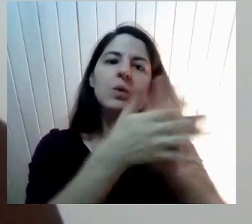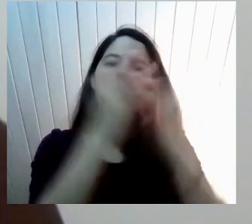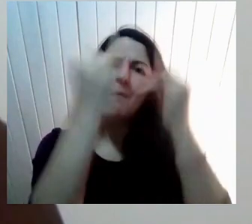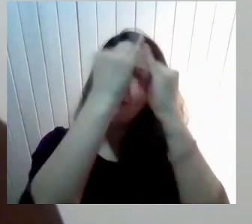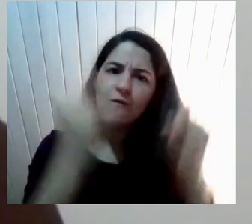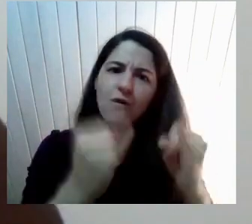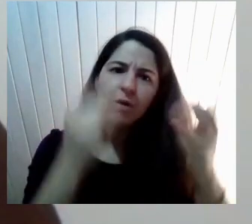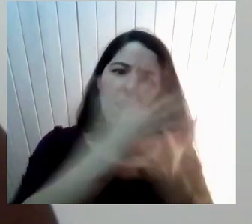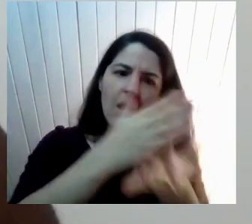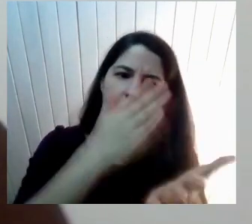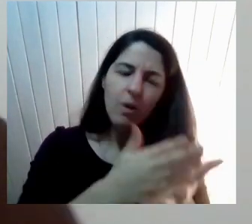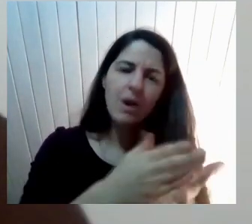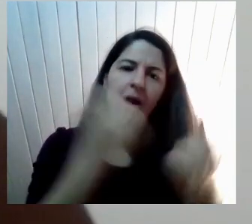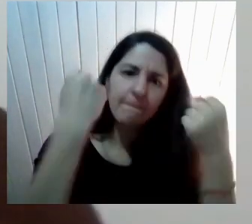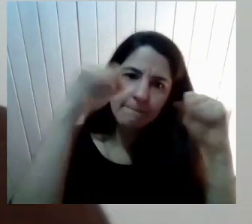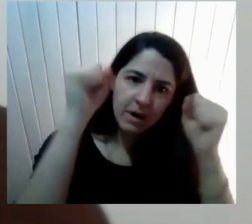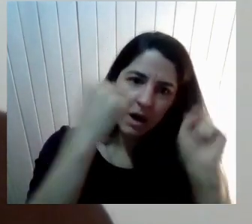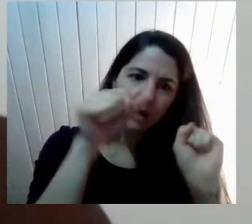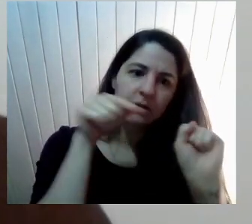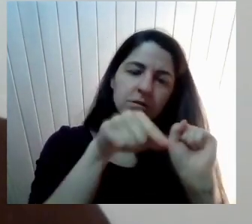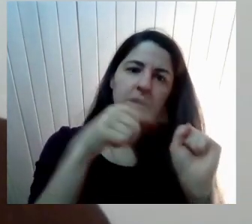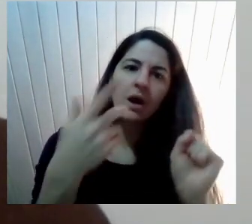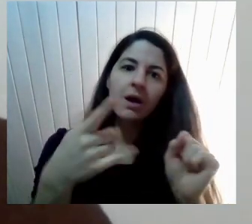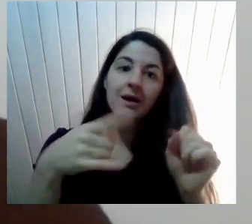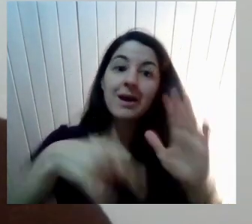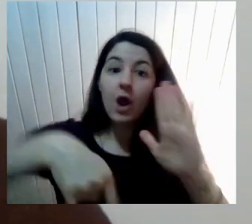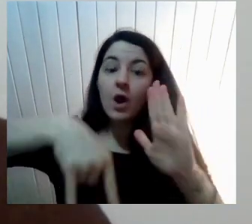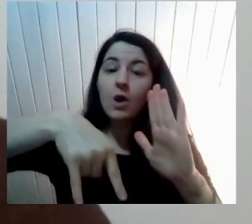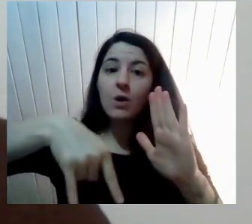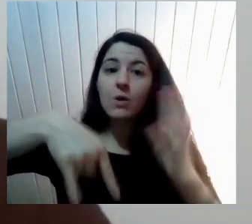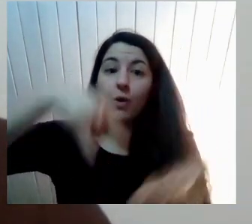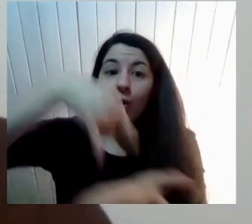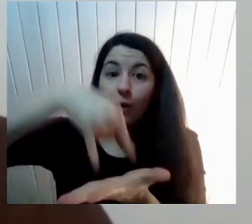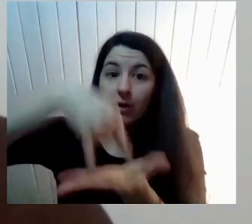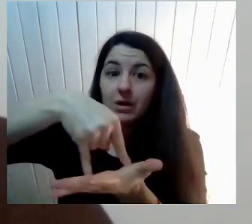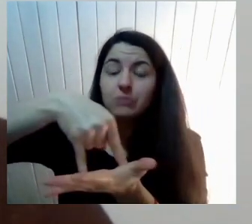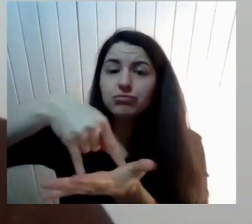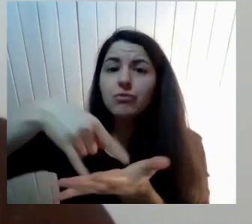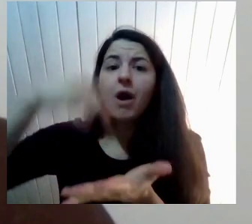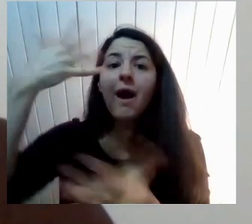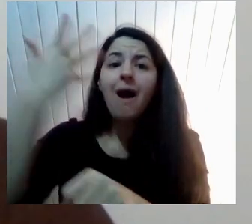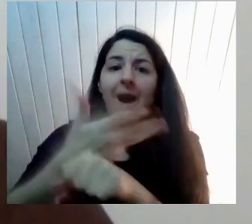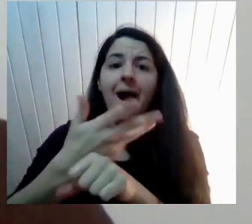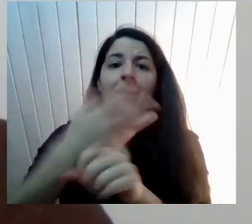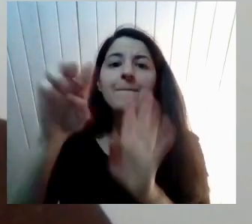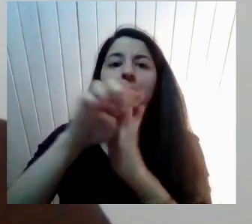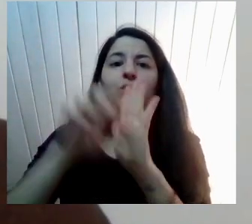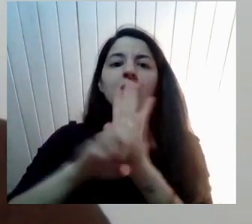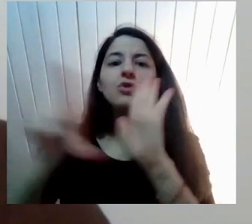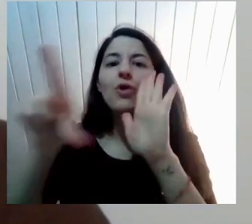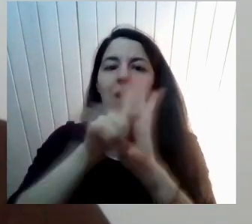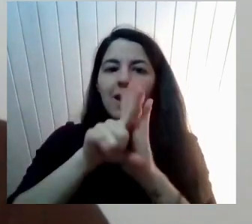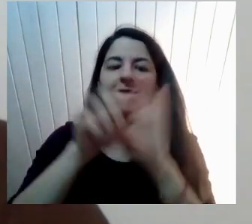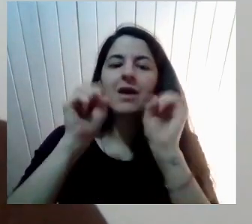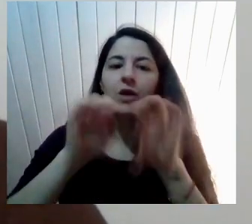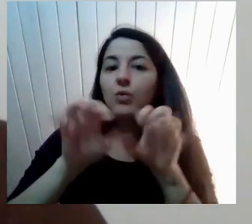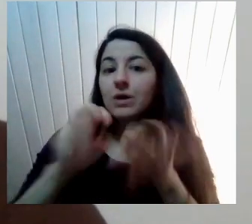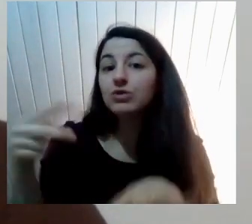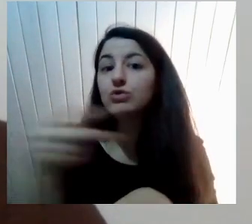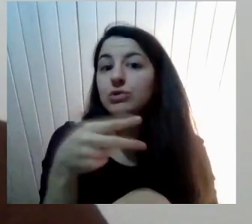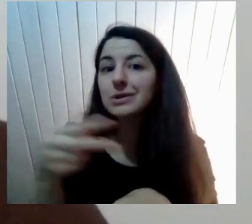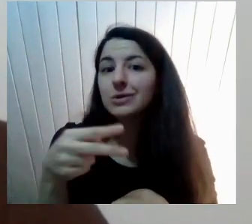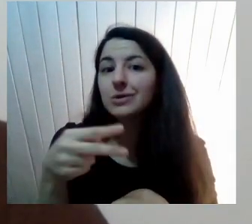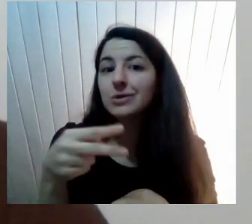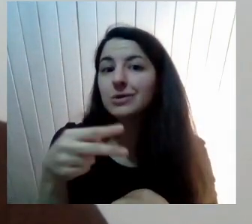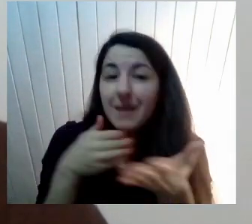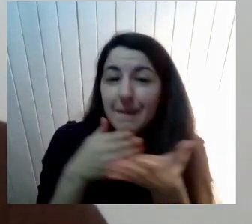Lo que hay hoy día En el congreso Es un proyecto De ley De educación sexual Integral Desde la primera infancia Que está en discusión En la comisión De educación